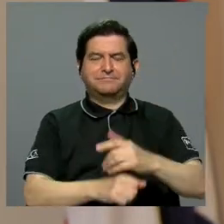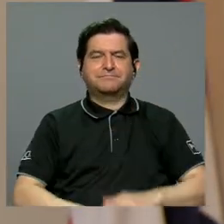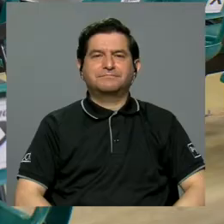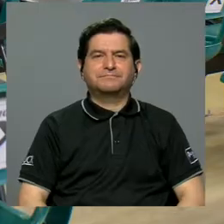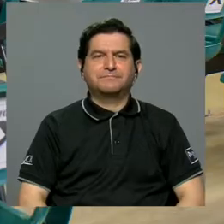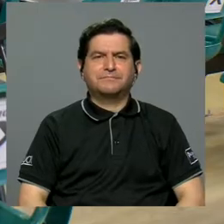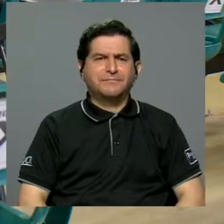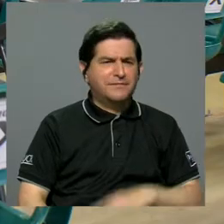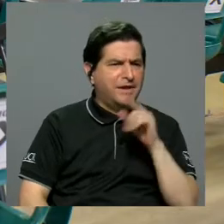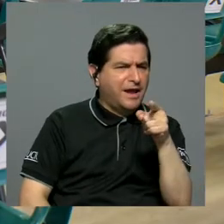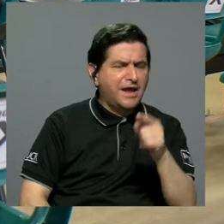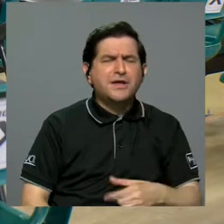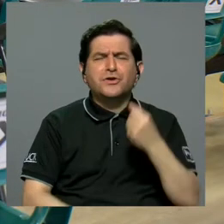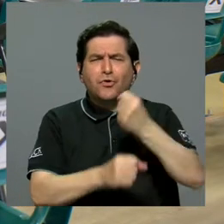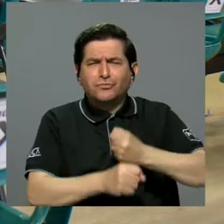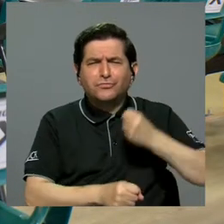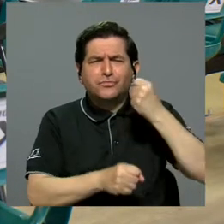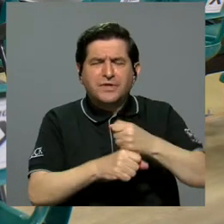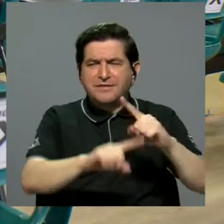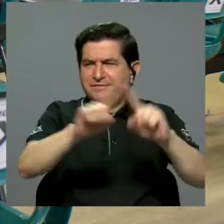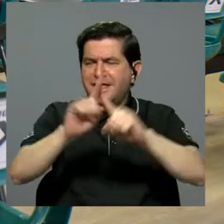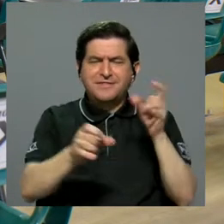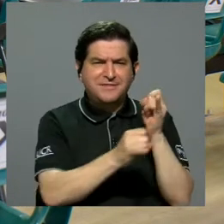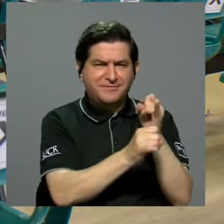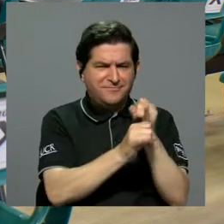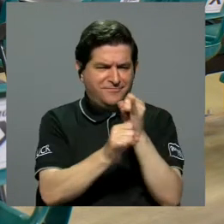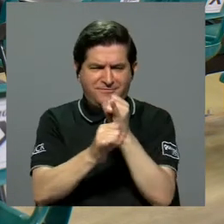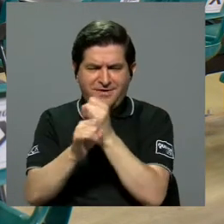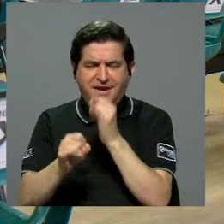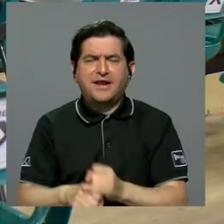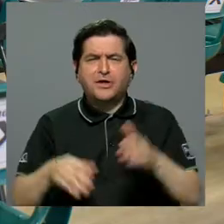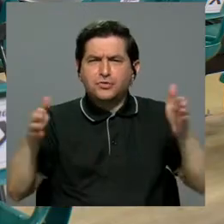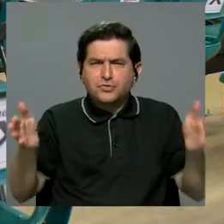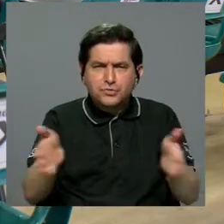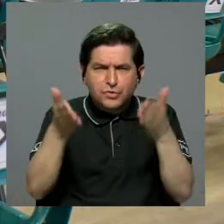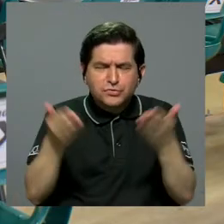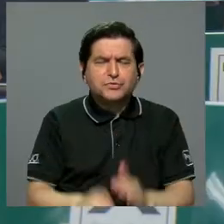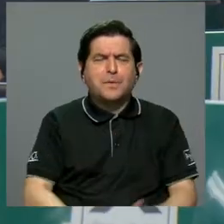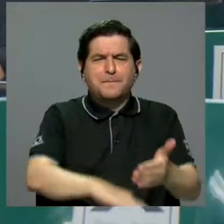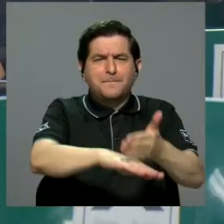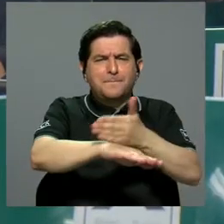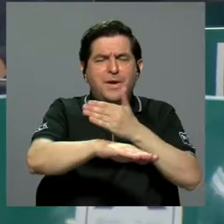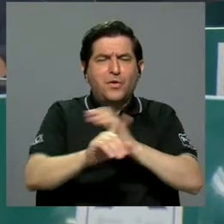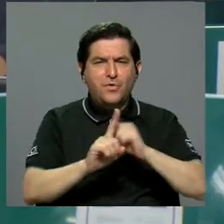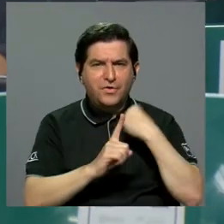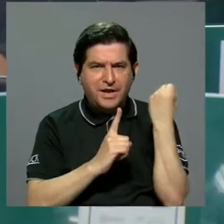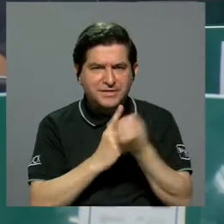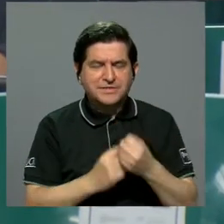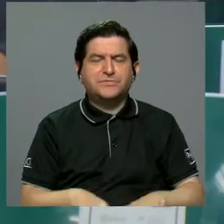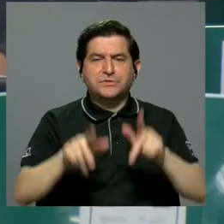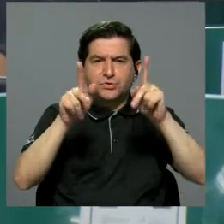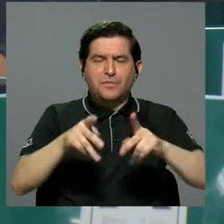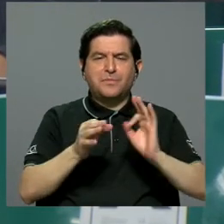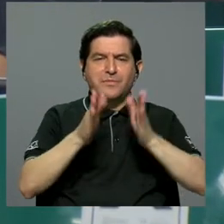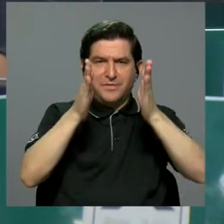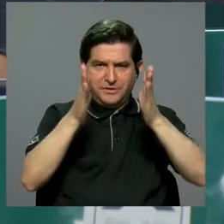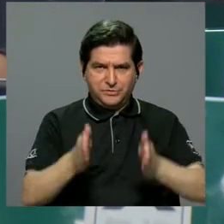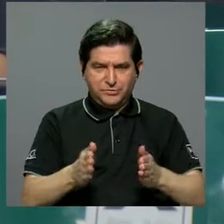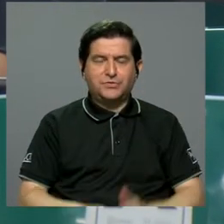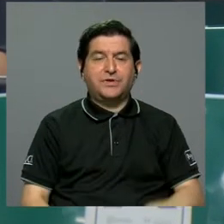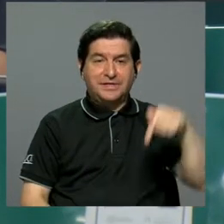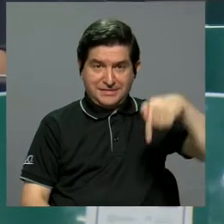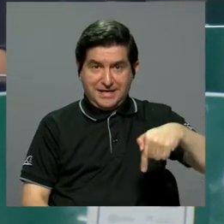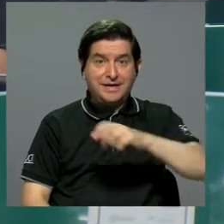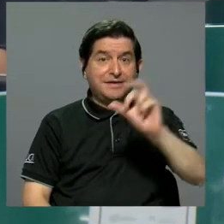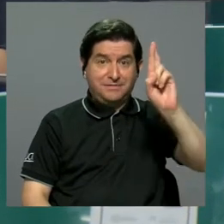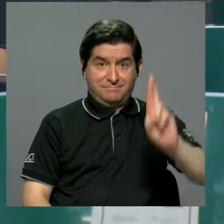se trata de un esfuerzo interinstitucional motivado para mejorar la situación de las personas intérpretes